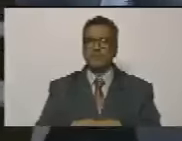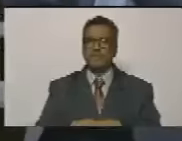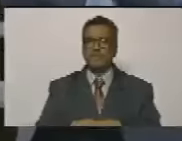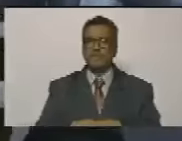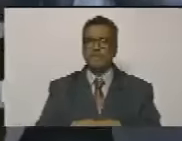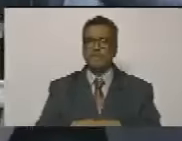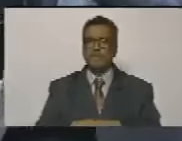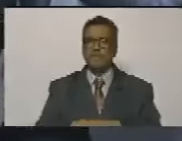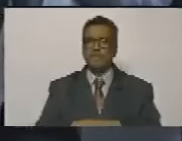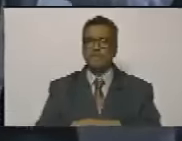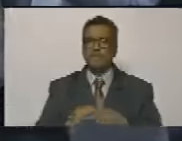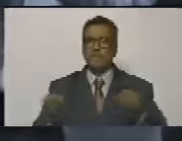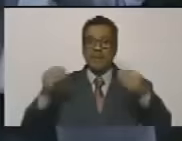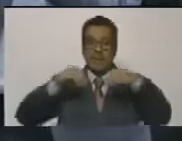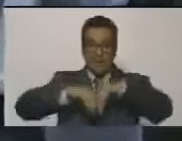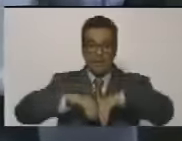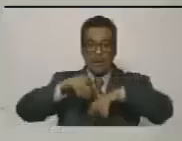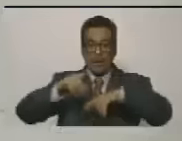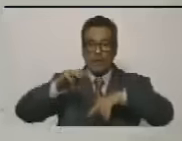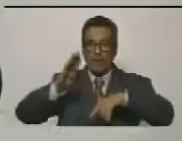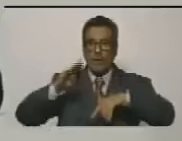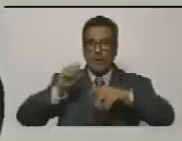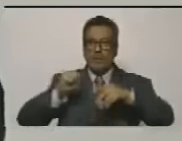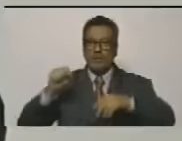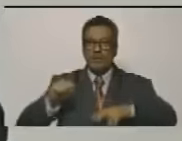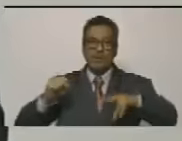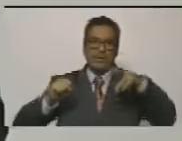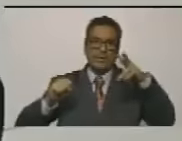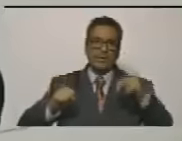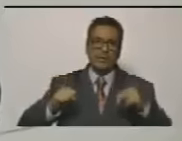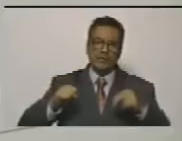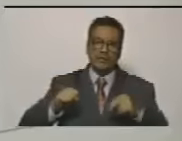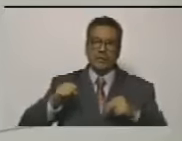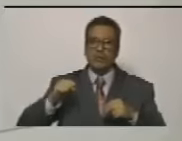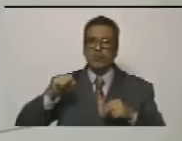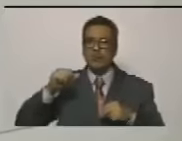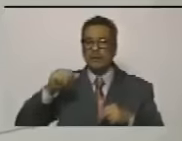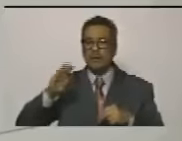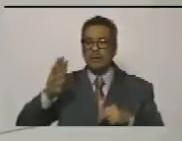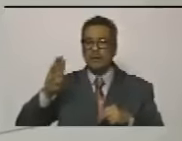con acuerdos de barbados o sin acuerdos de barbados